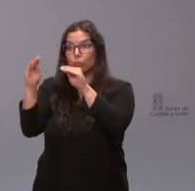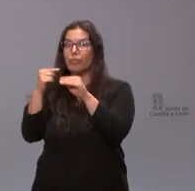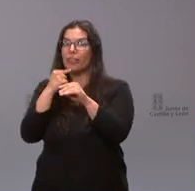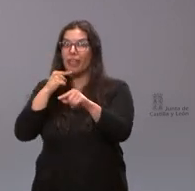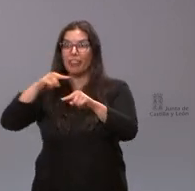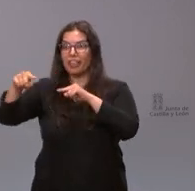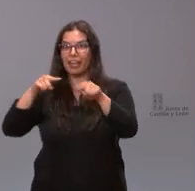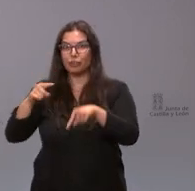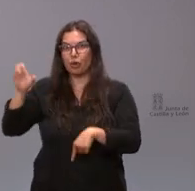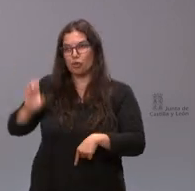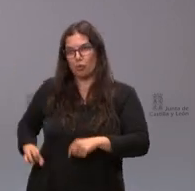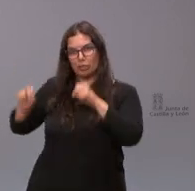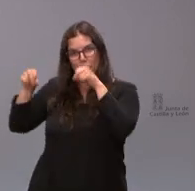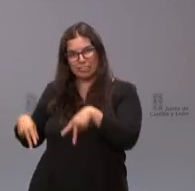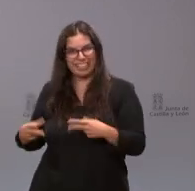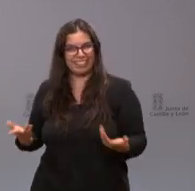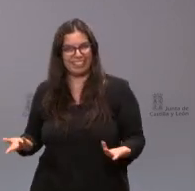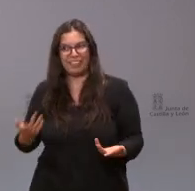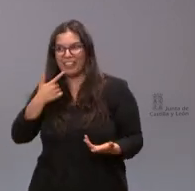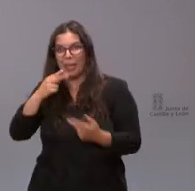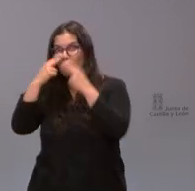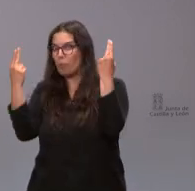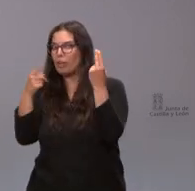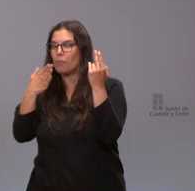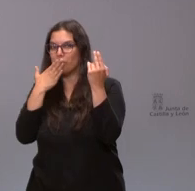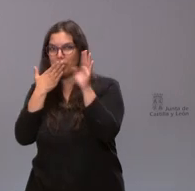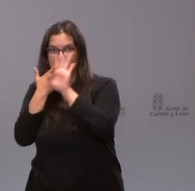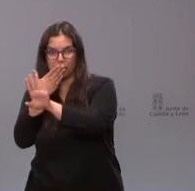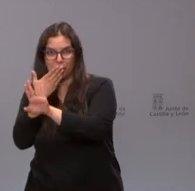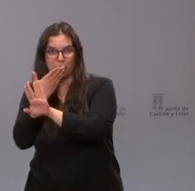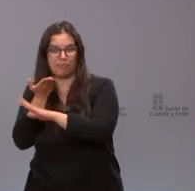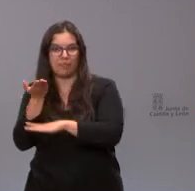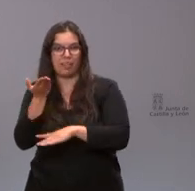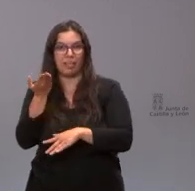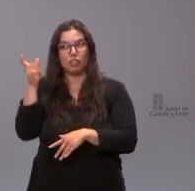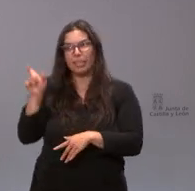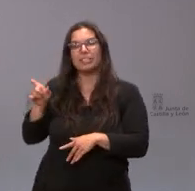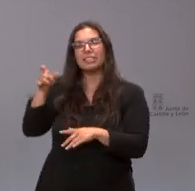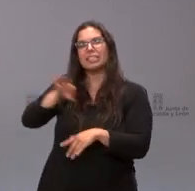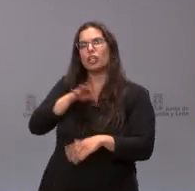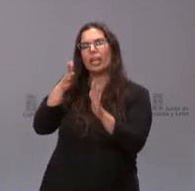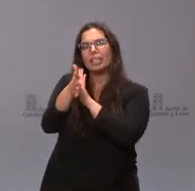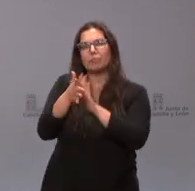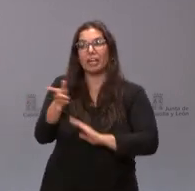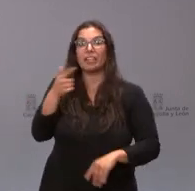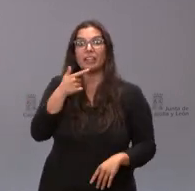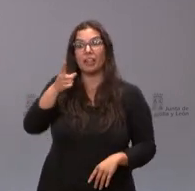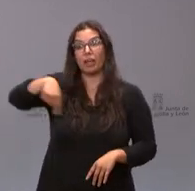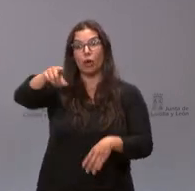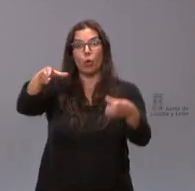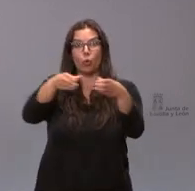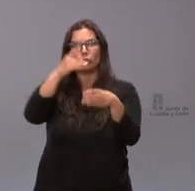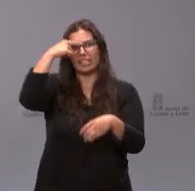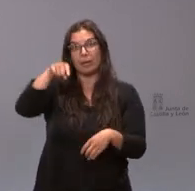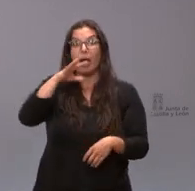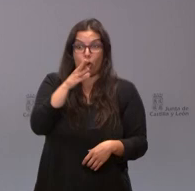no tenía sueldo usted me quiere explicar cómo qué explicación ha dado este señor que ustedes lo sabían ahora yo les pregunto a